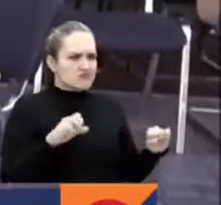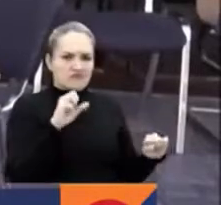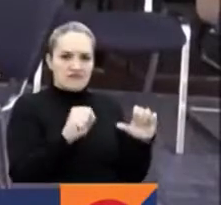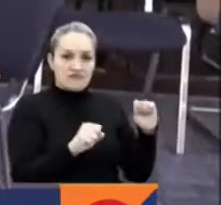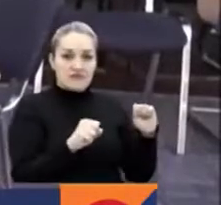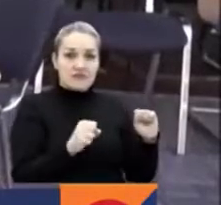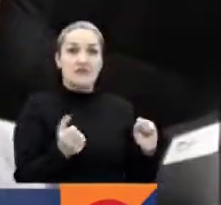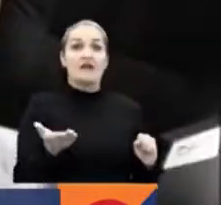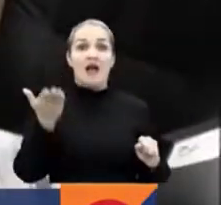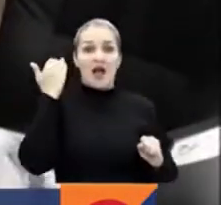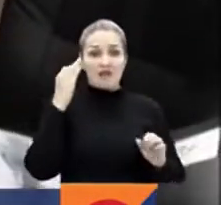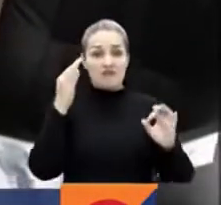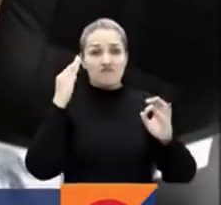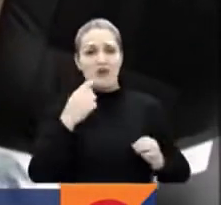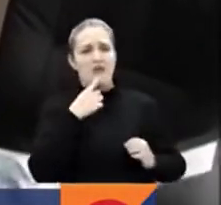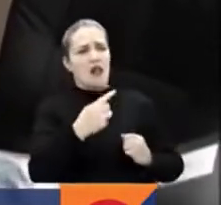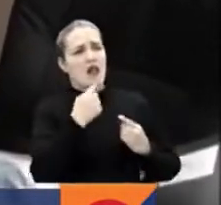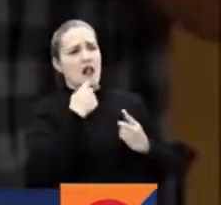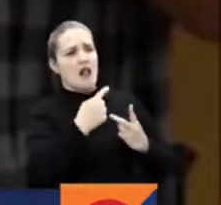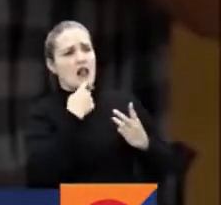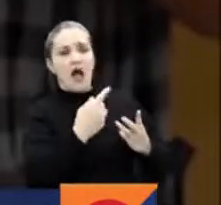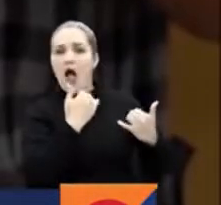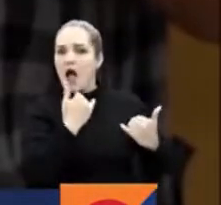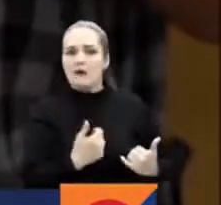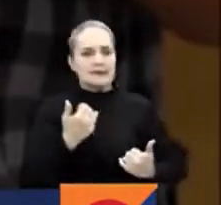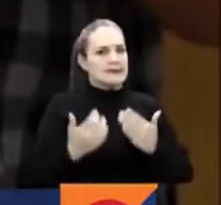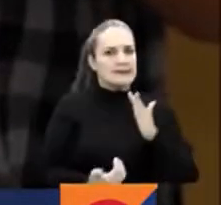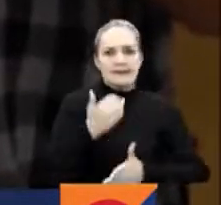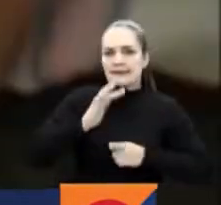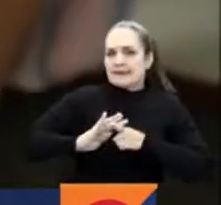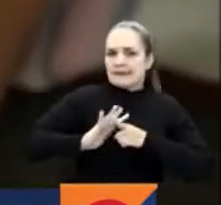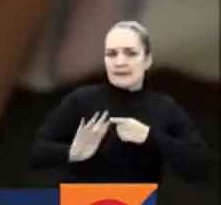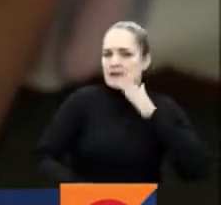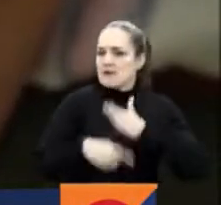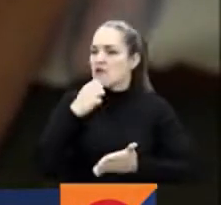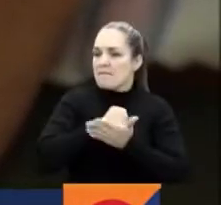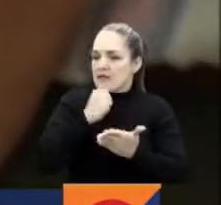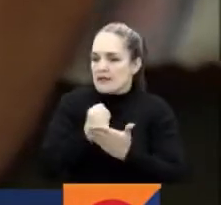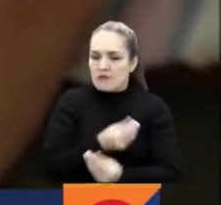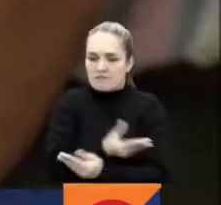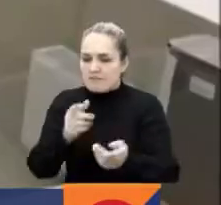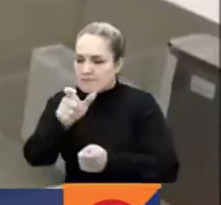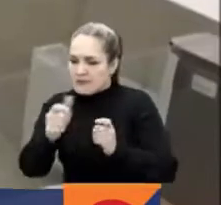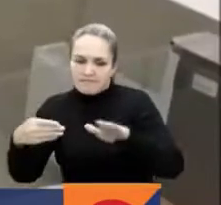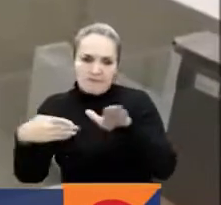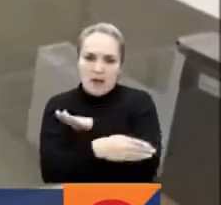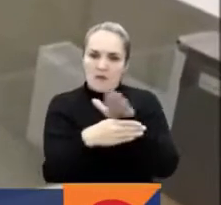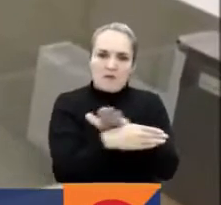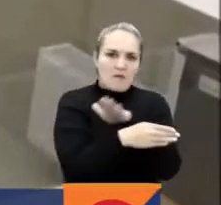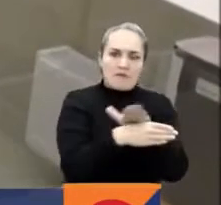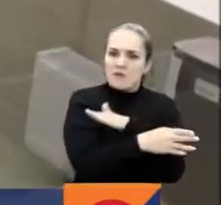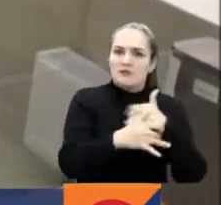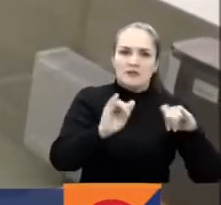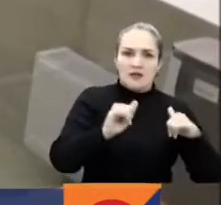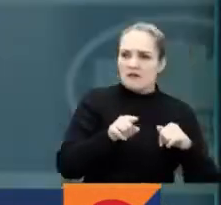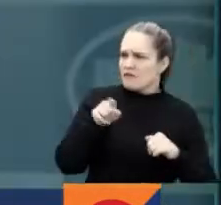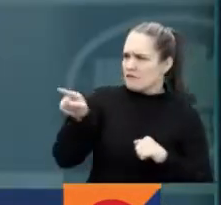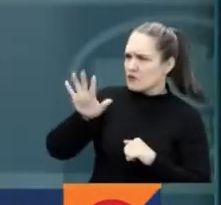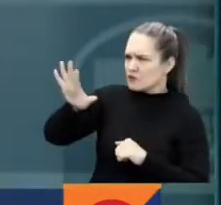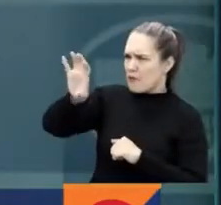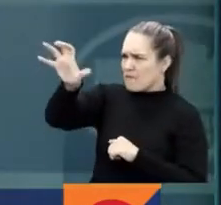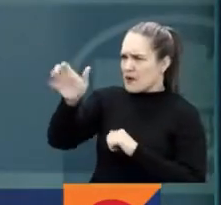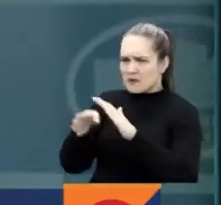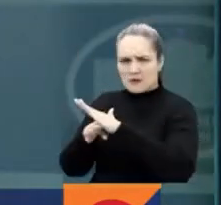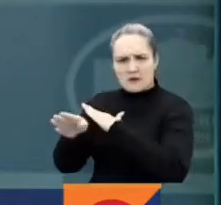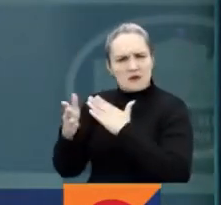inventiva a la práctica, distribuyendo pasaportes y asentando apoderados y funcionarios en esos puntos según inteligencia de Washington.